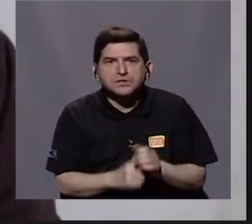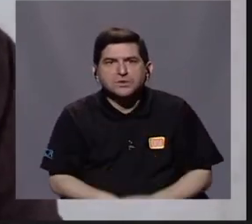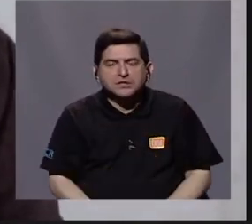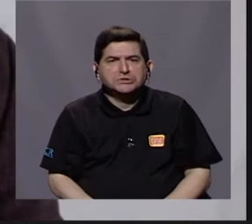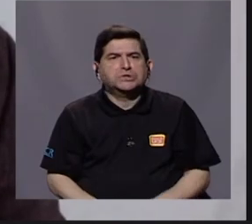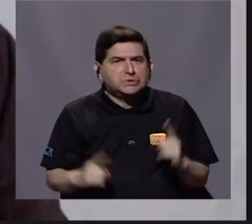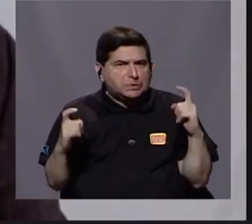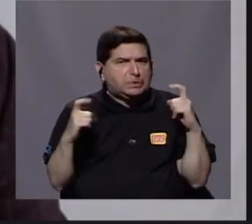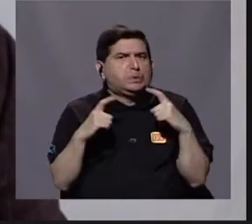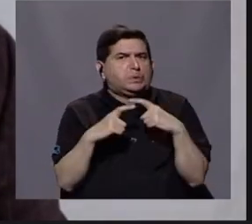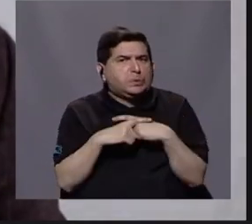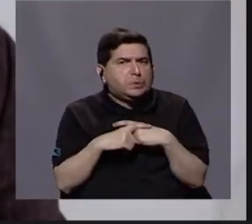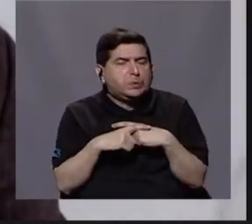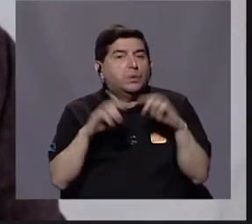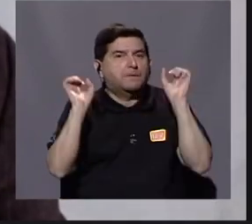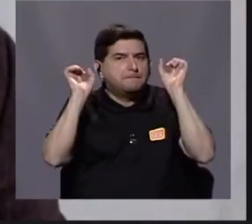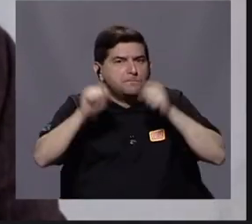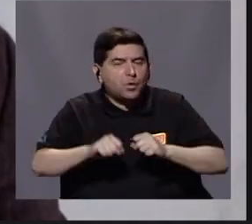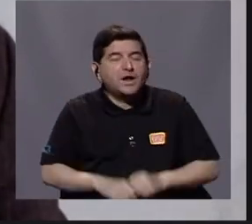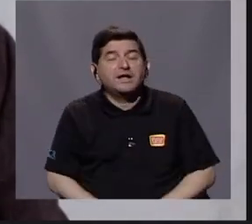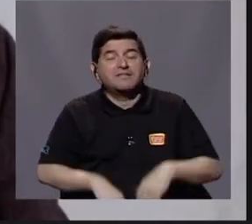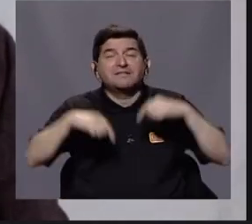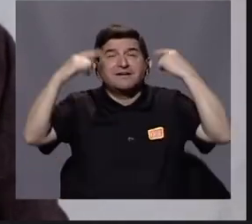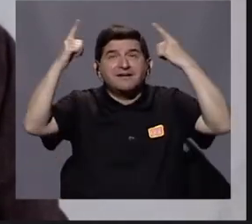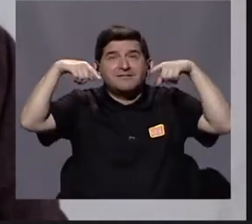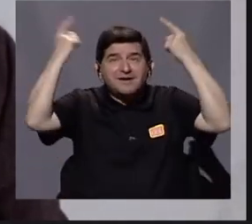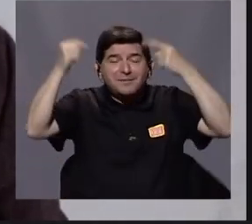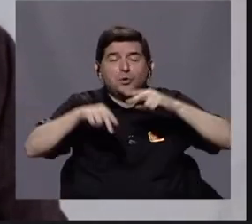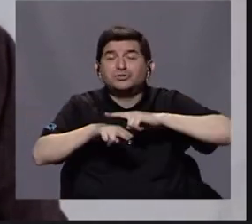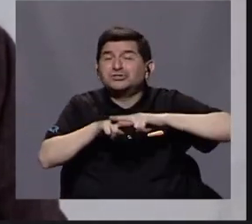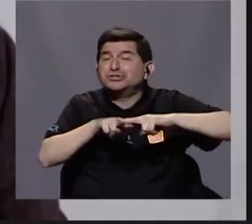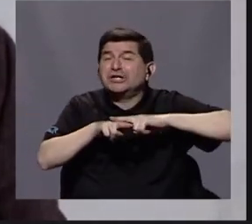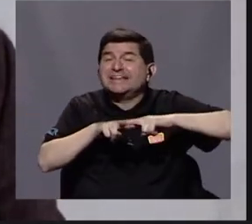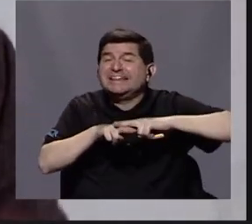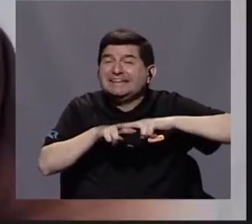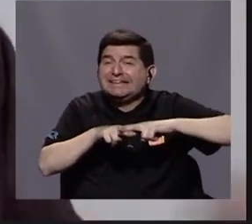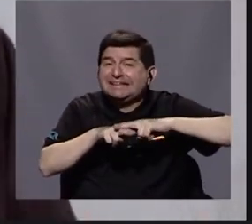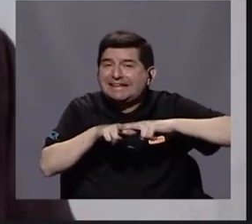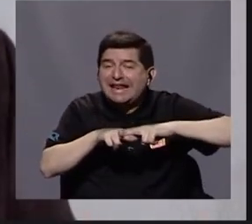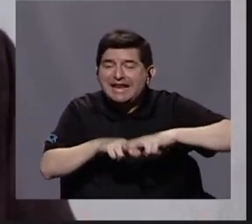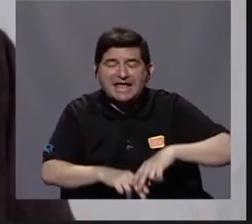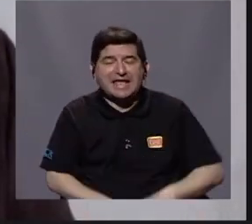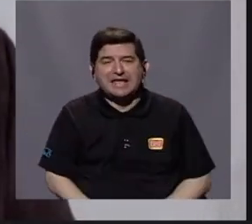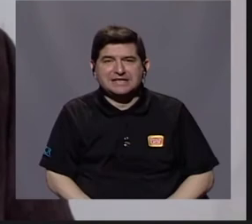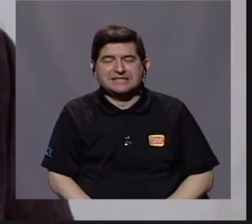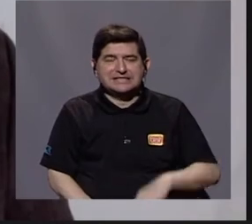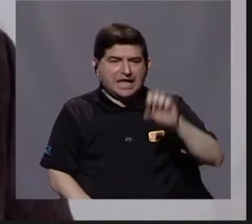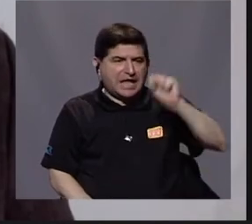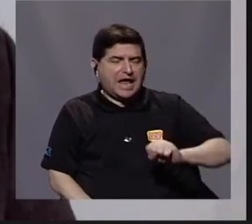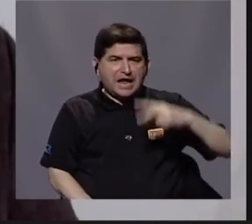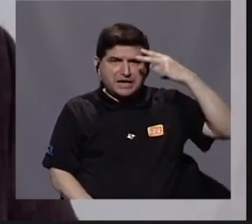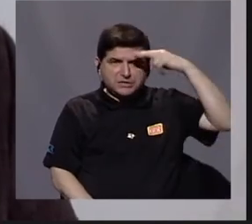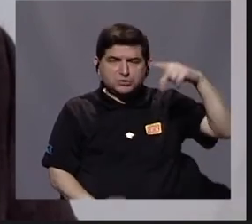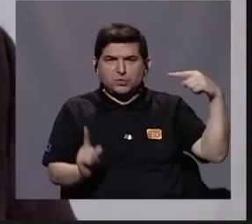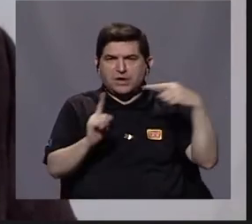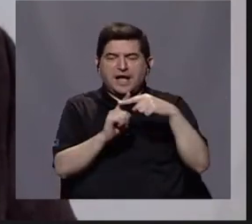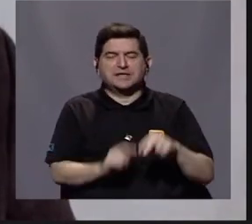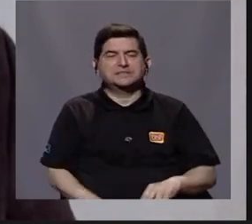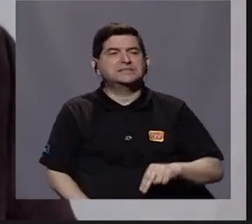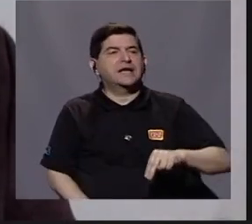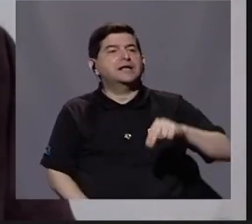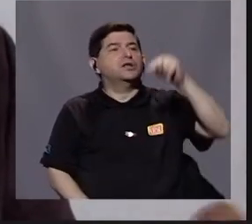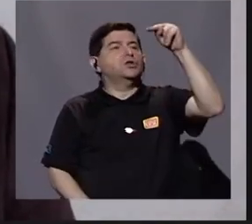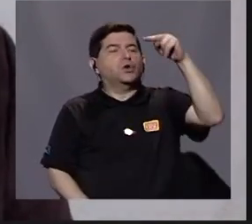complejas, como puede ser el famoso tren, ese tren que tomaban en el sur de México, hacia la frontera norte de